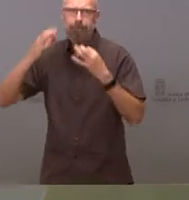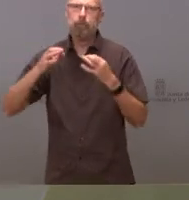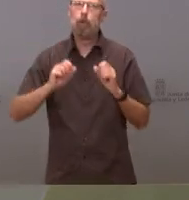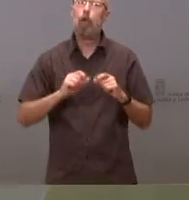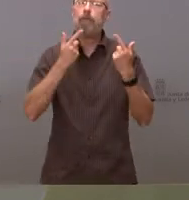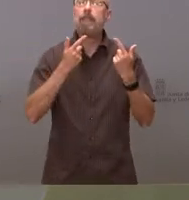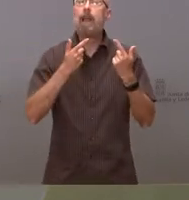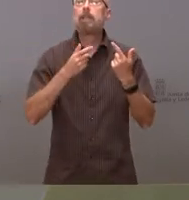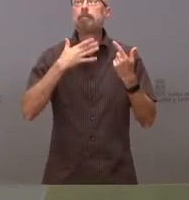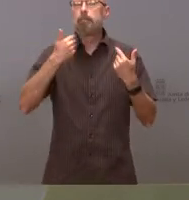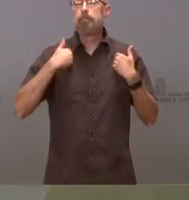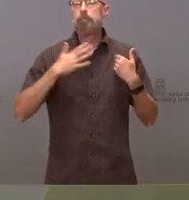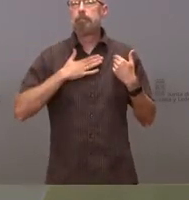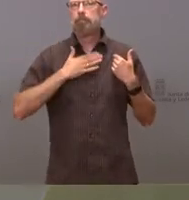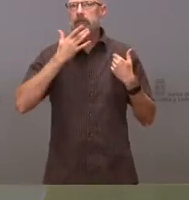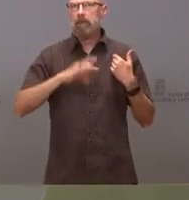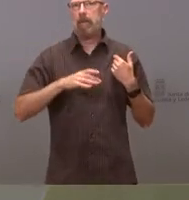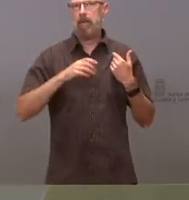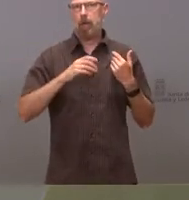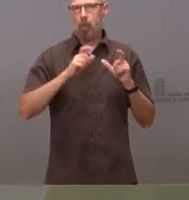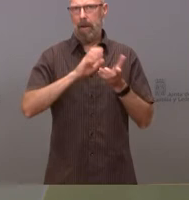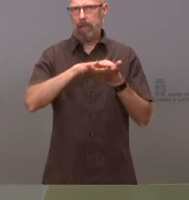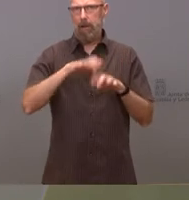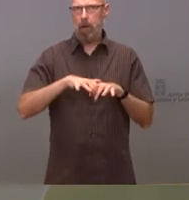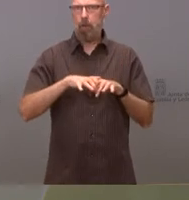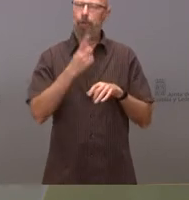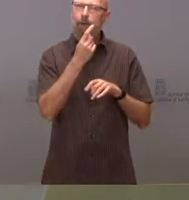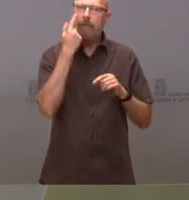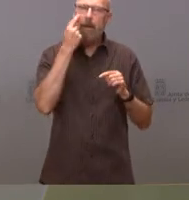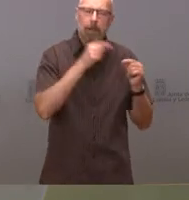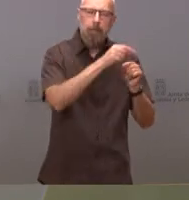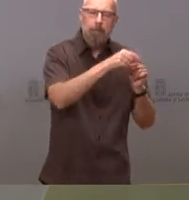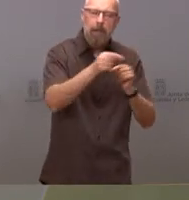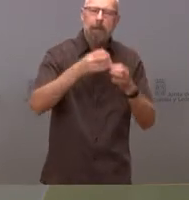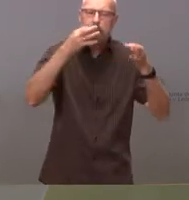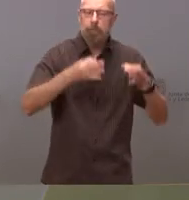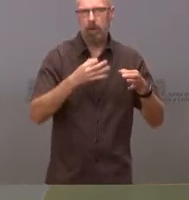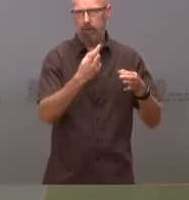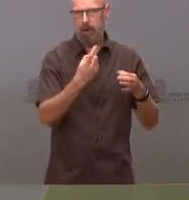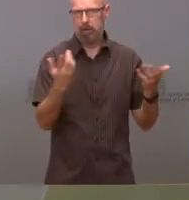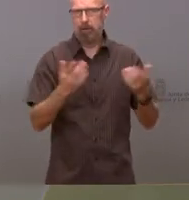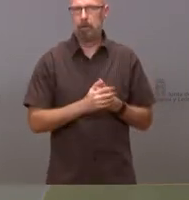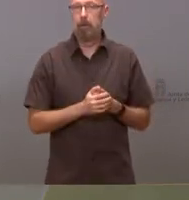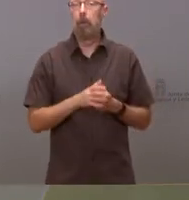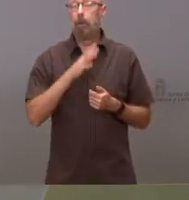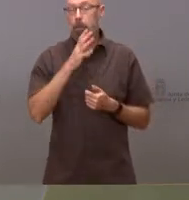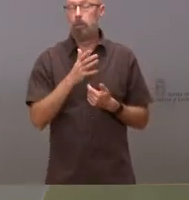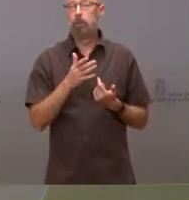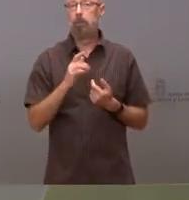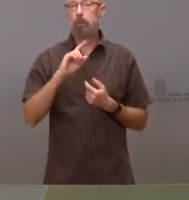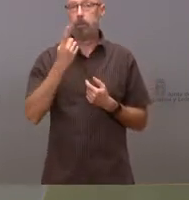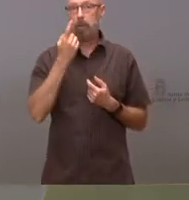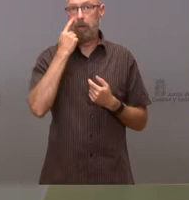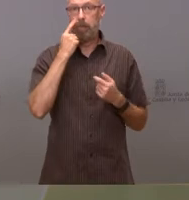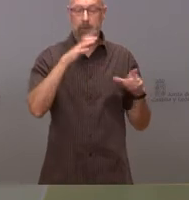las dará la Junta de Castilla y León cuando se tenga la medición exacta de dichos parámetros. ¿Por qué? Pues porque, en primer lugar, el parámetro del